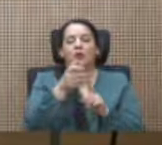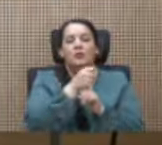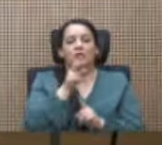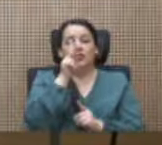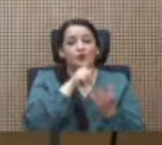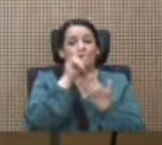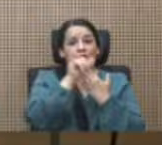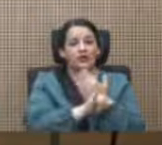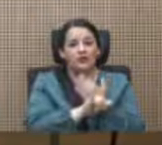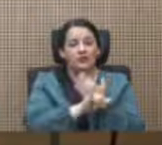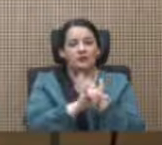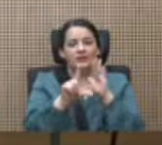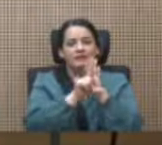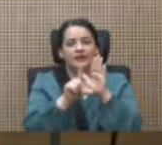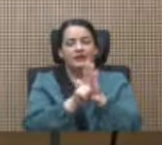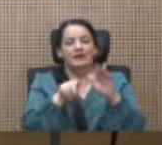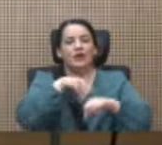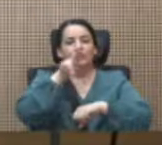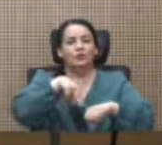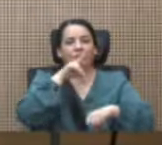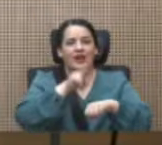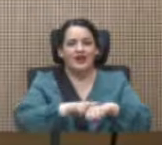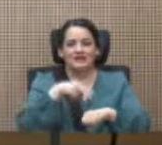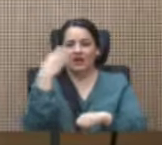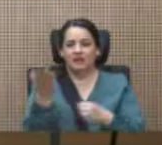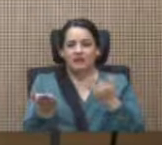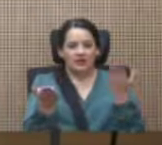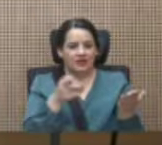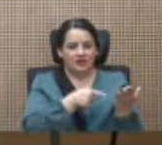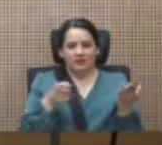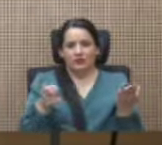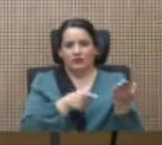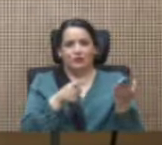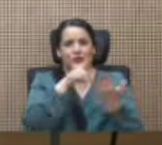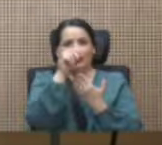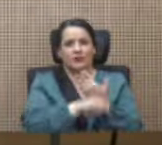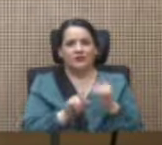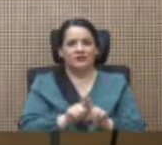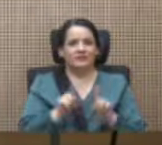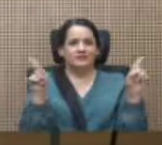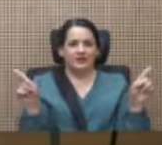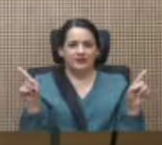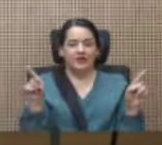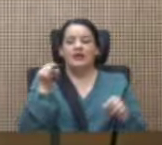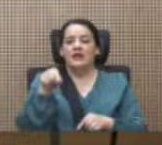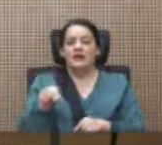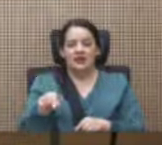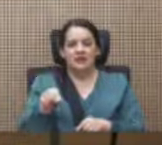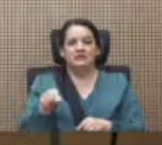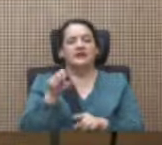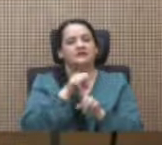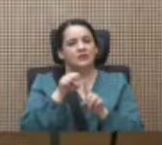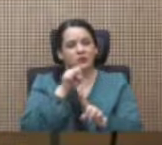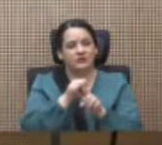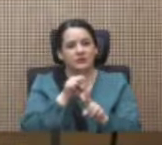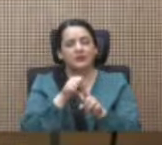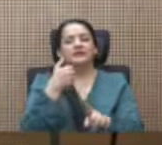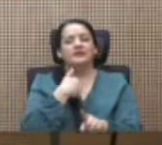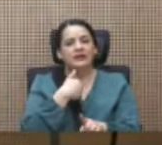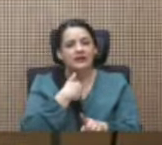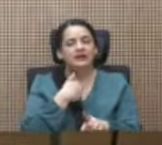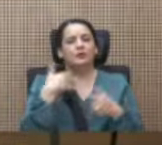legislativos de naturaleza absolutamente diferente y ese amarre tiene un costo y el pueblo lo tiene que saber